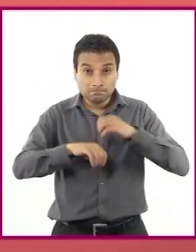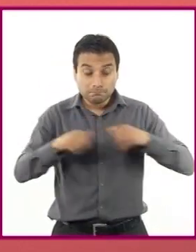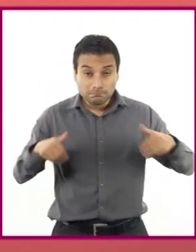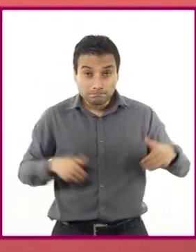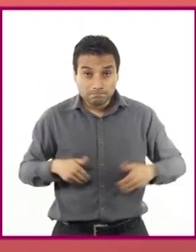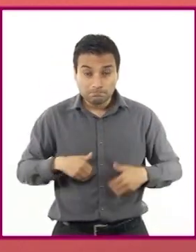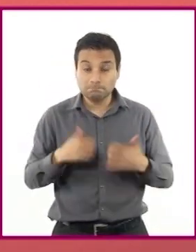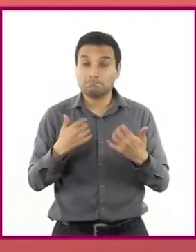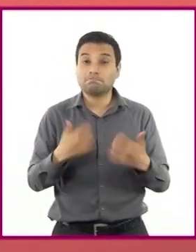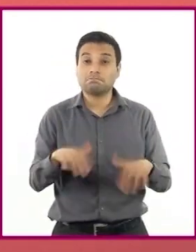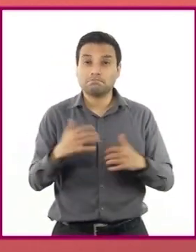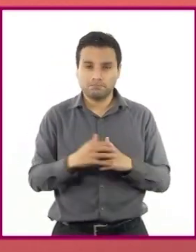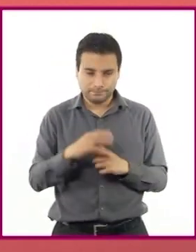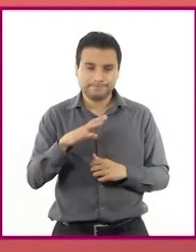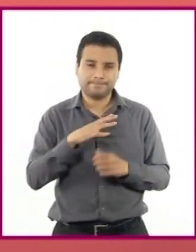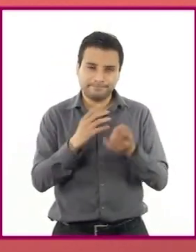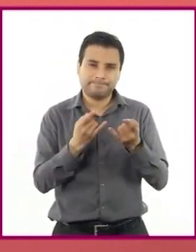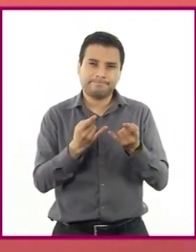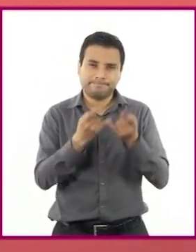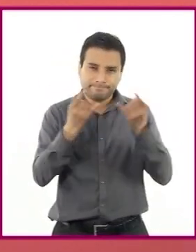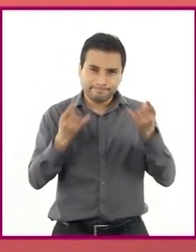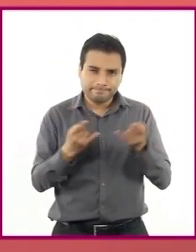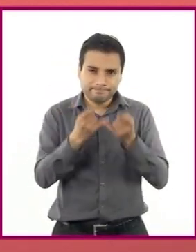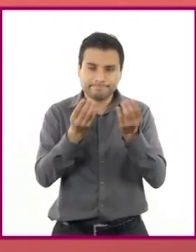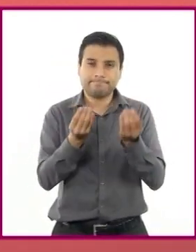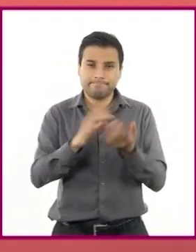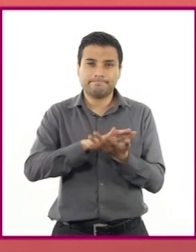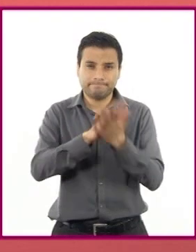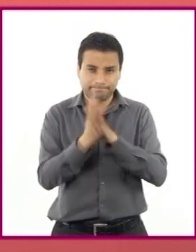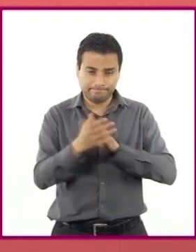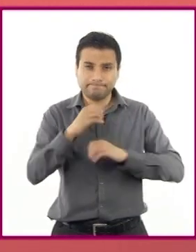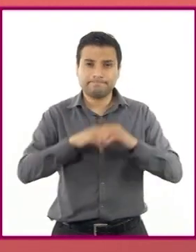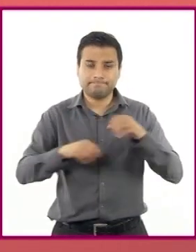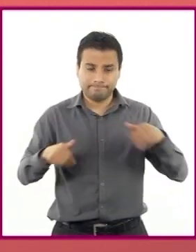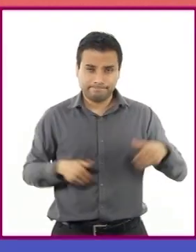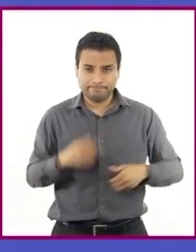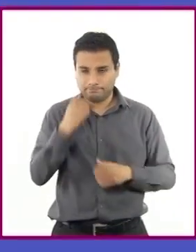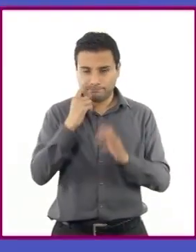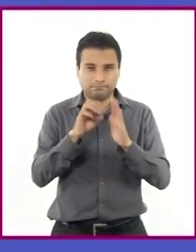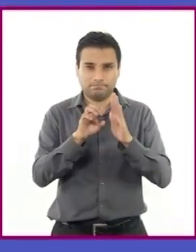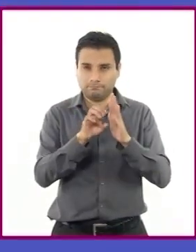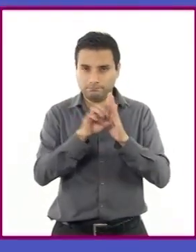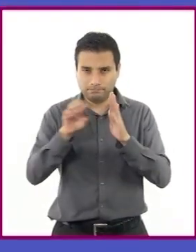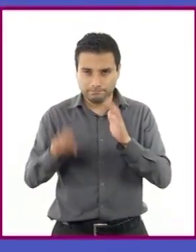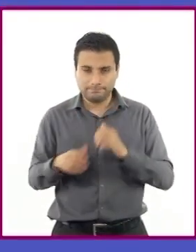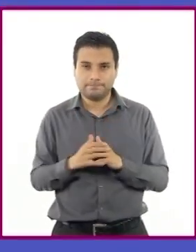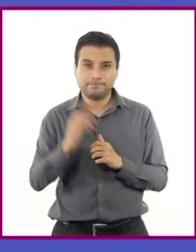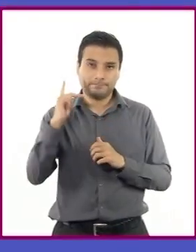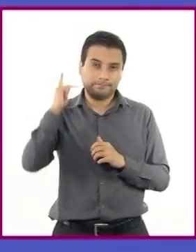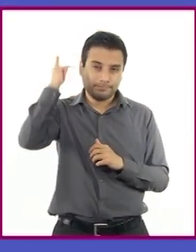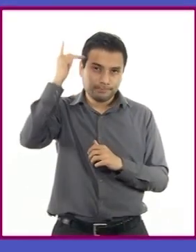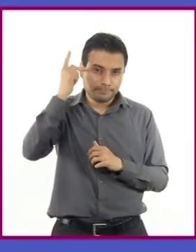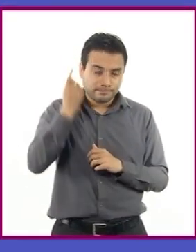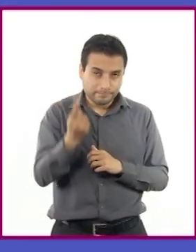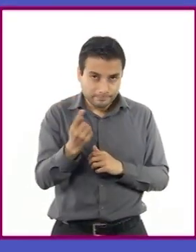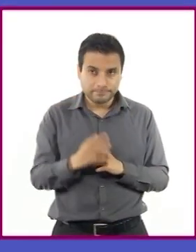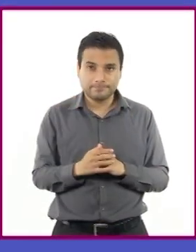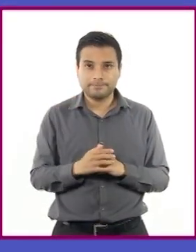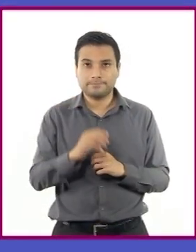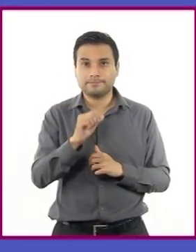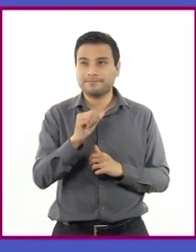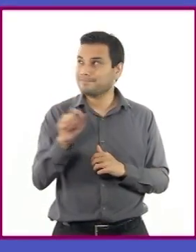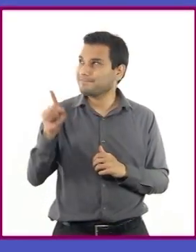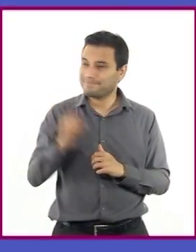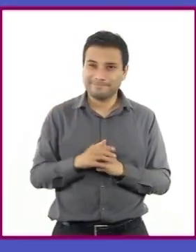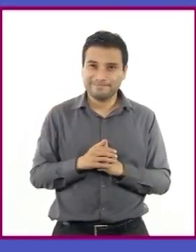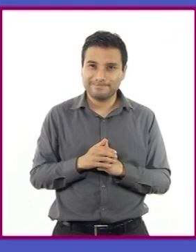Hay otras historias que se han adaptado para ser representadas en el escenario. Por ejemplo, El Principito, Alice en el País de